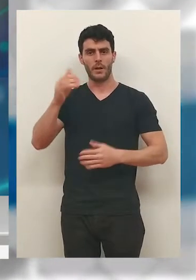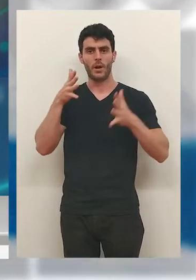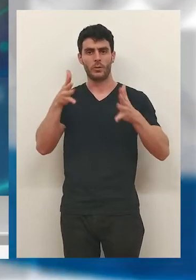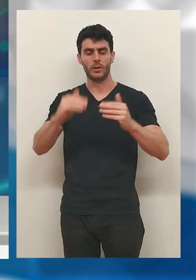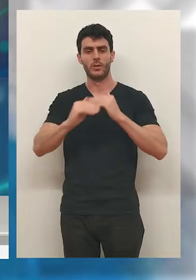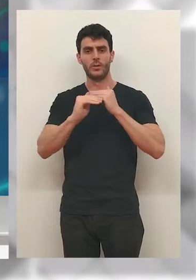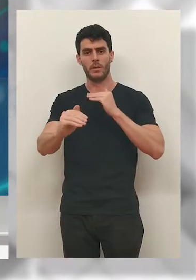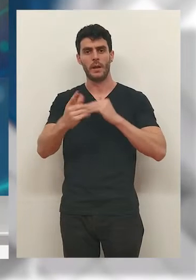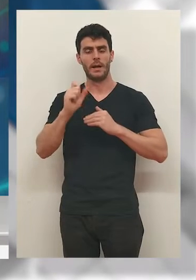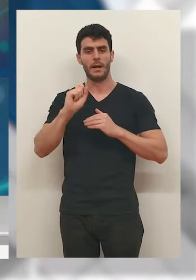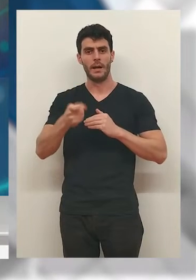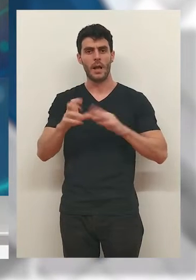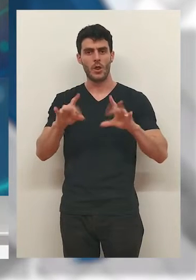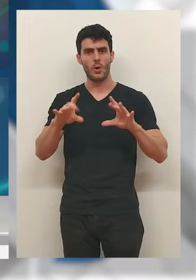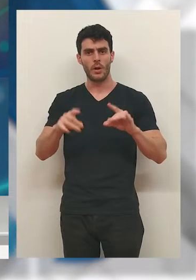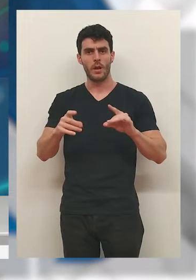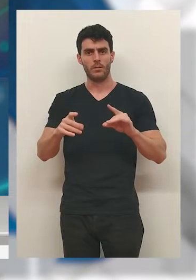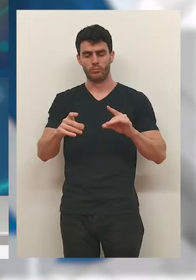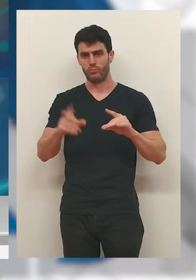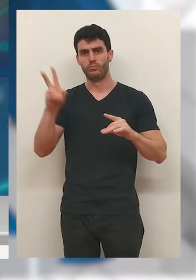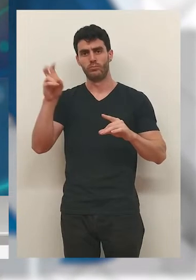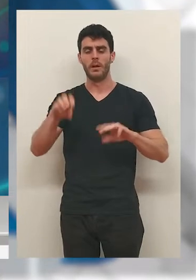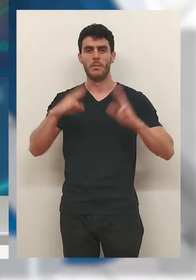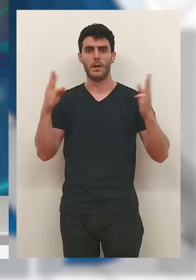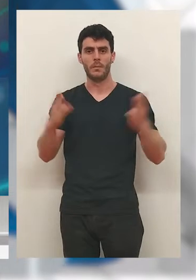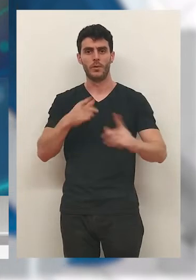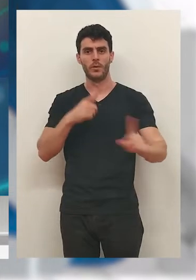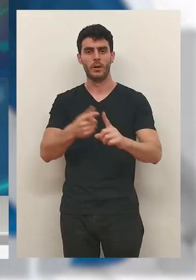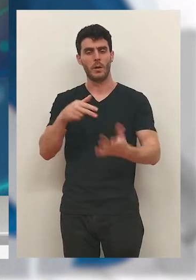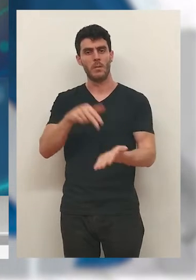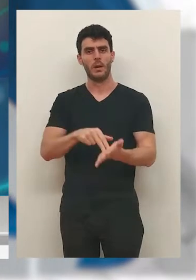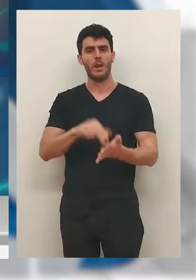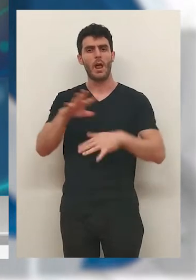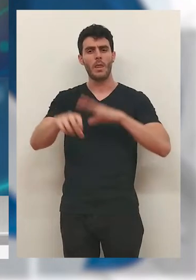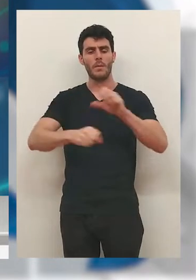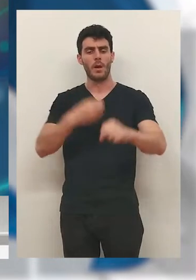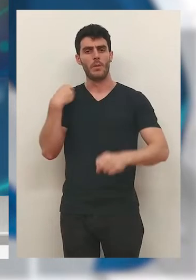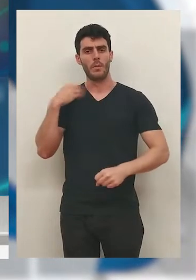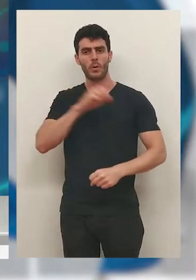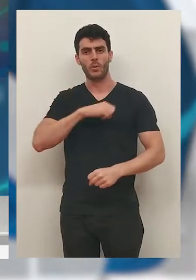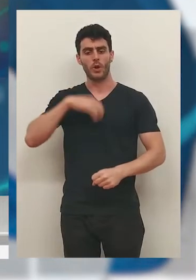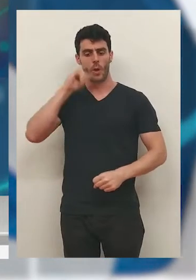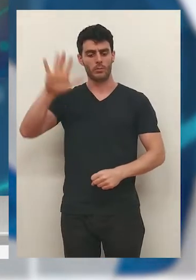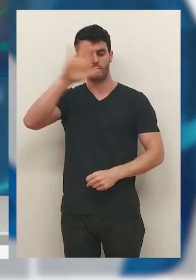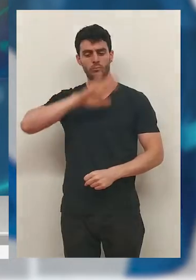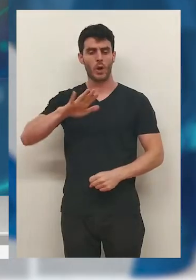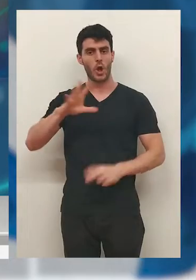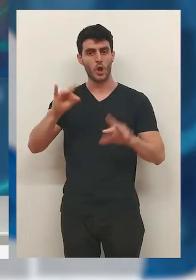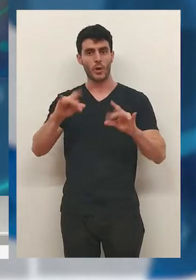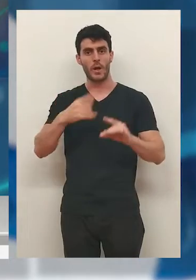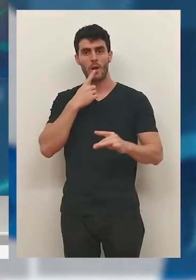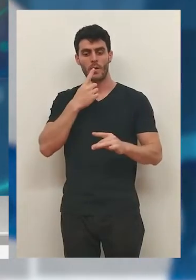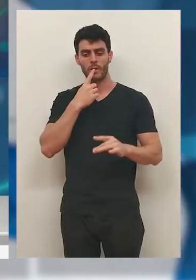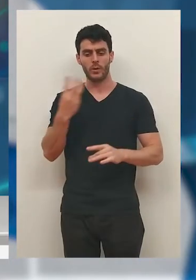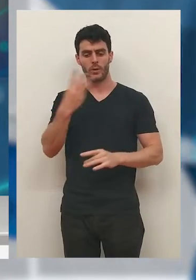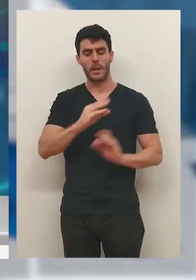hoy al Parlamento Regional. El consejero de Sostenibilidad, Alex Dorado, ha comparecido en la Cámara Autonómica para analizar la presencia de este depredador en la región.